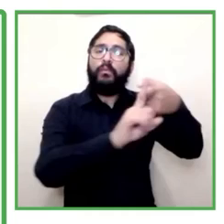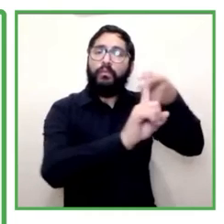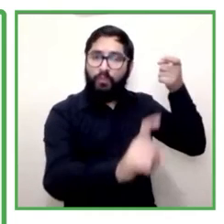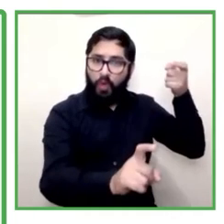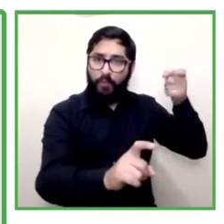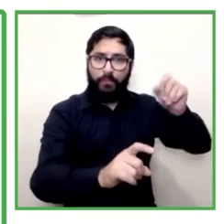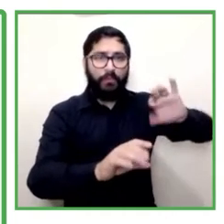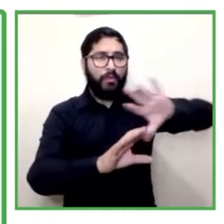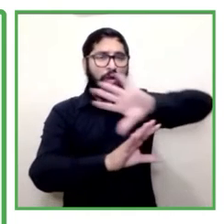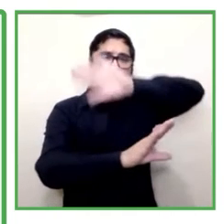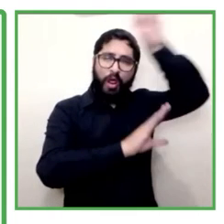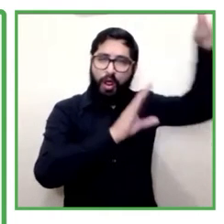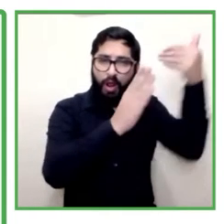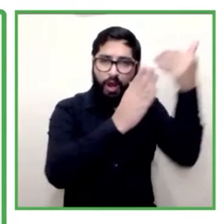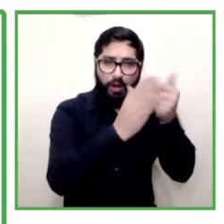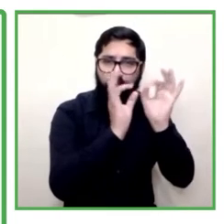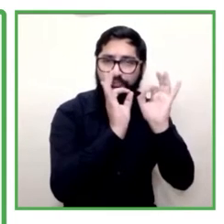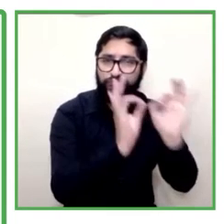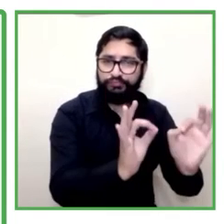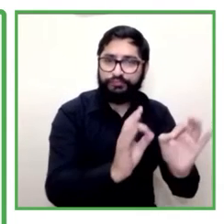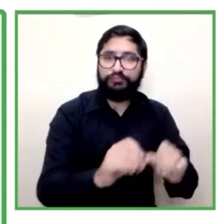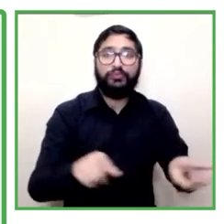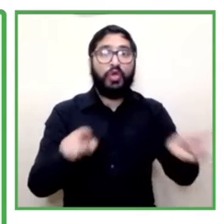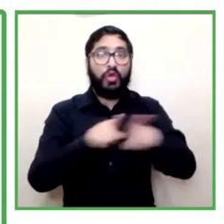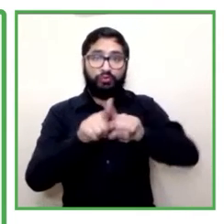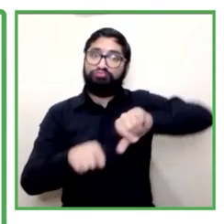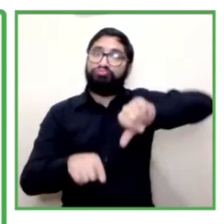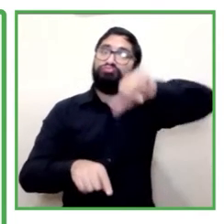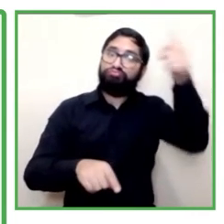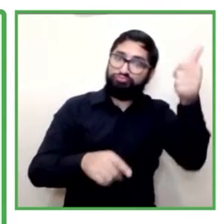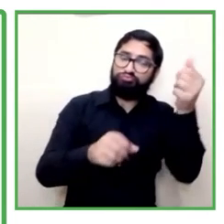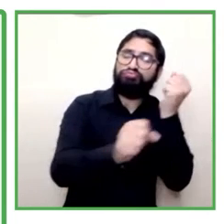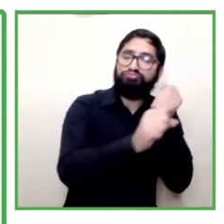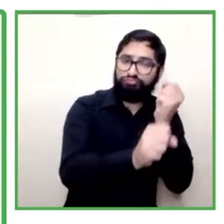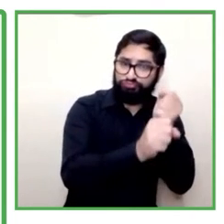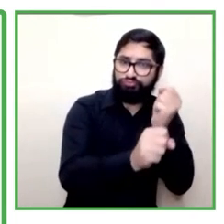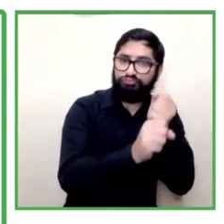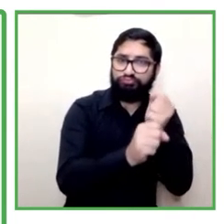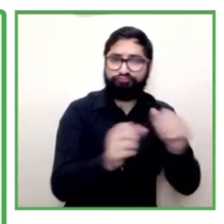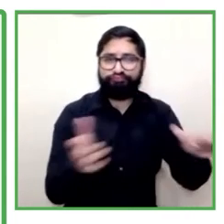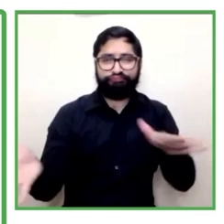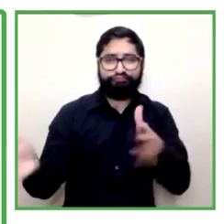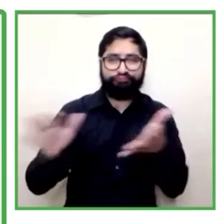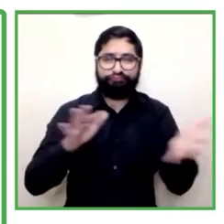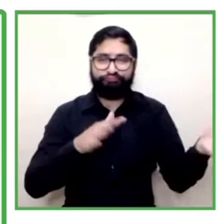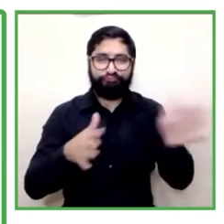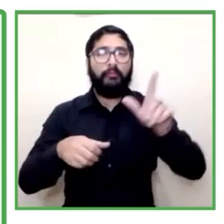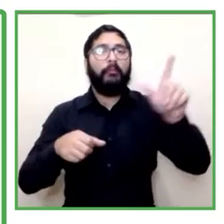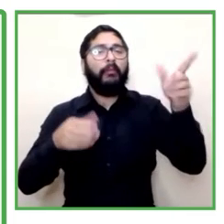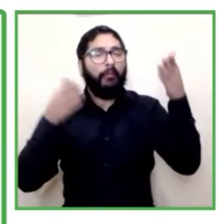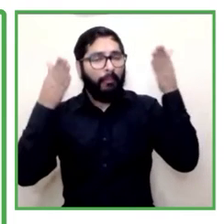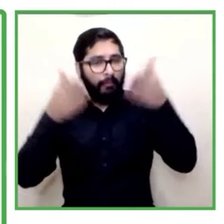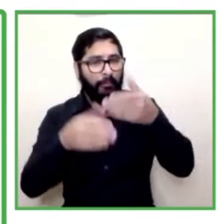empleo y la intermediación laboral. La agencia pública de empleo del SENA es un miembro de la red de operadores del servicio público de empleo